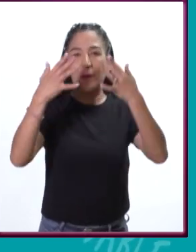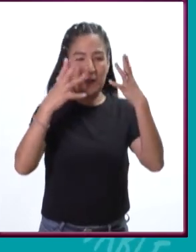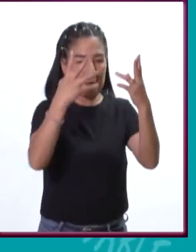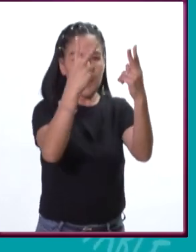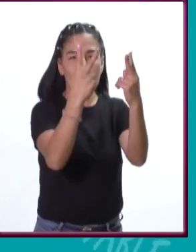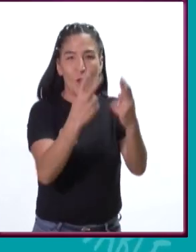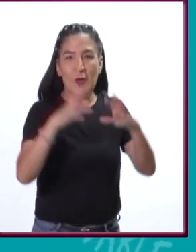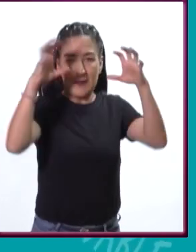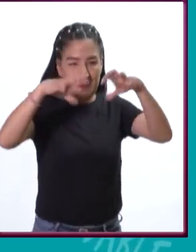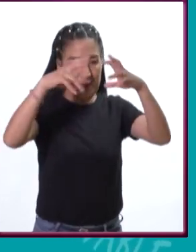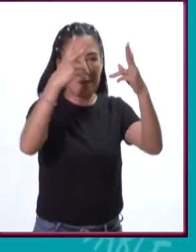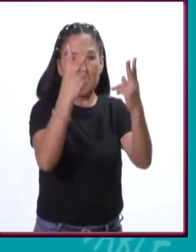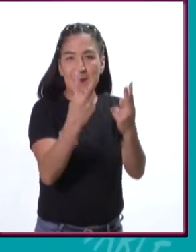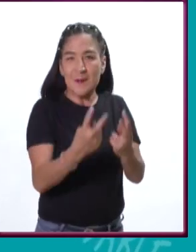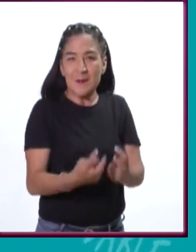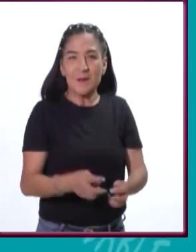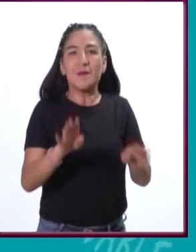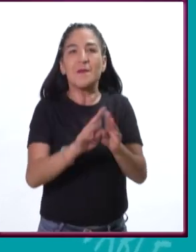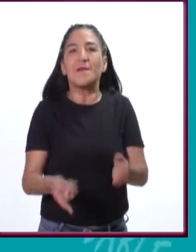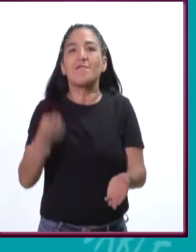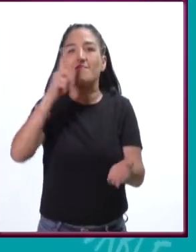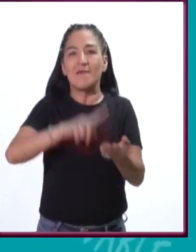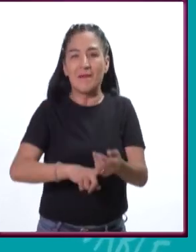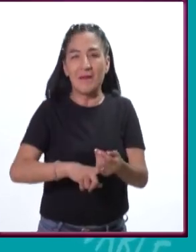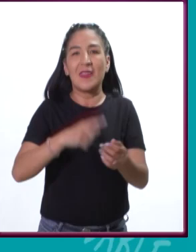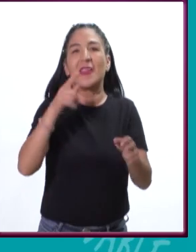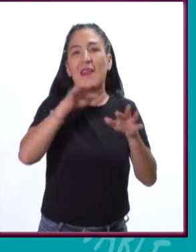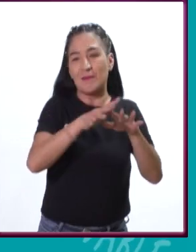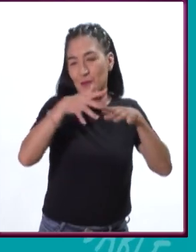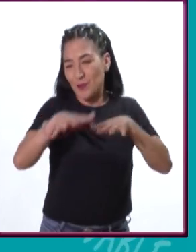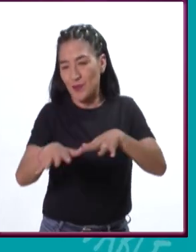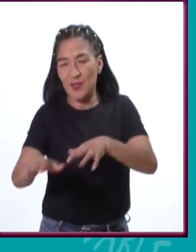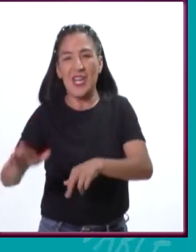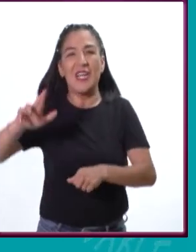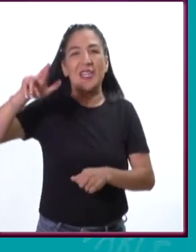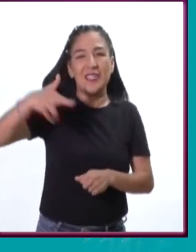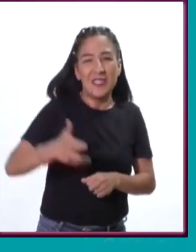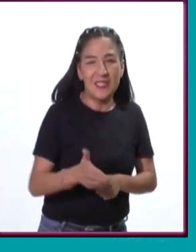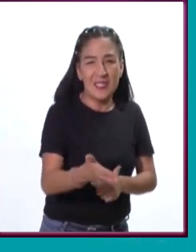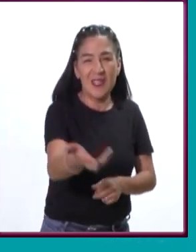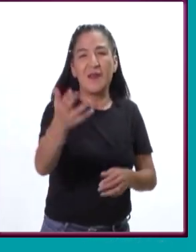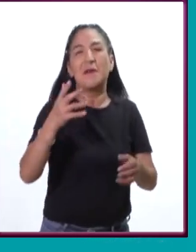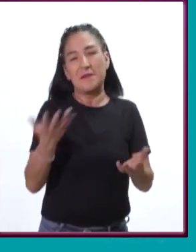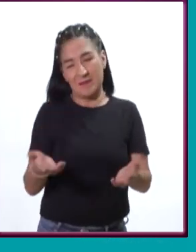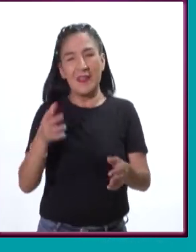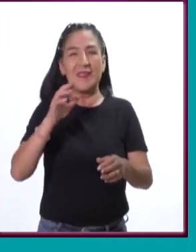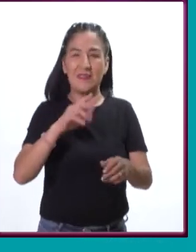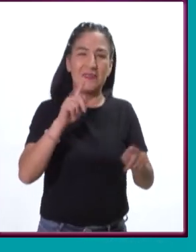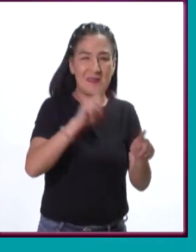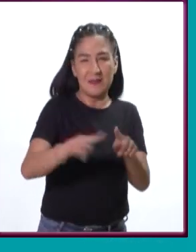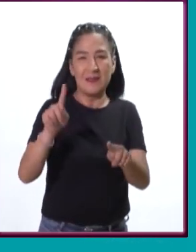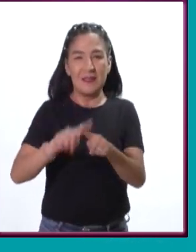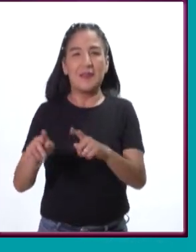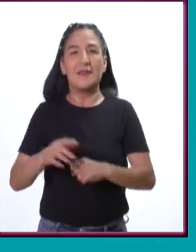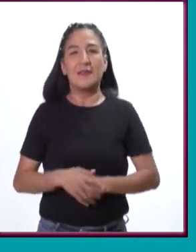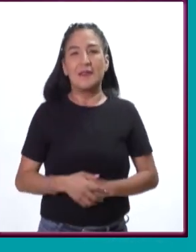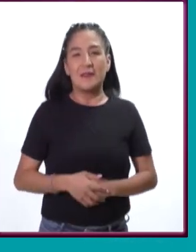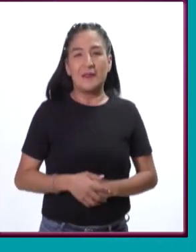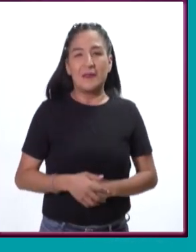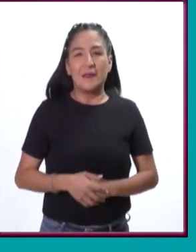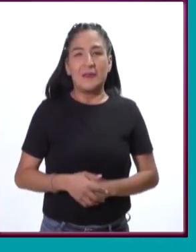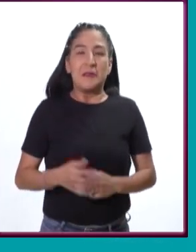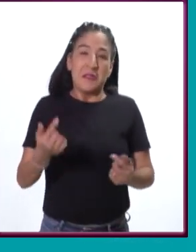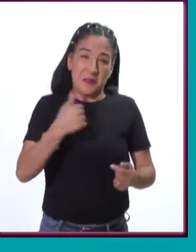captura del agua de lluvia que en vez de que se vaya por zonas que están totalmente denudadas,